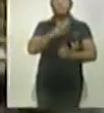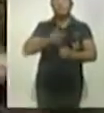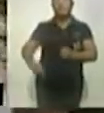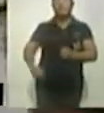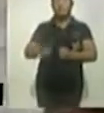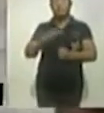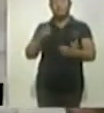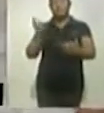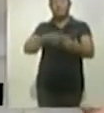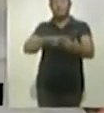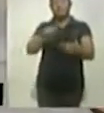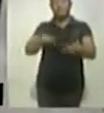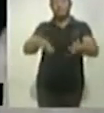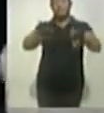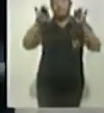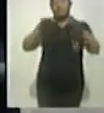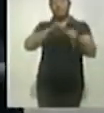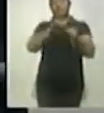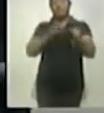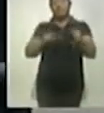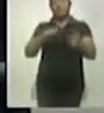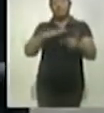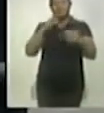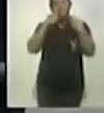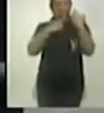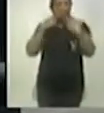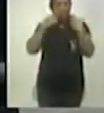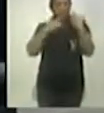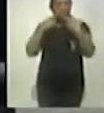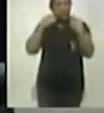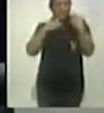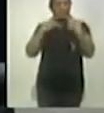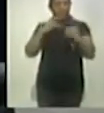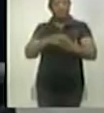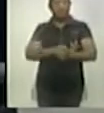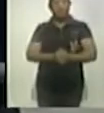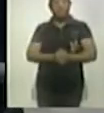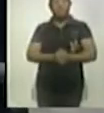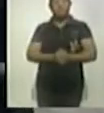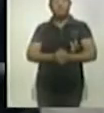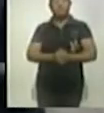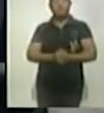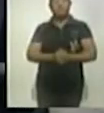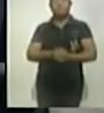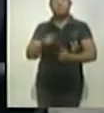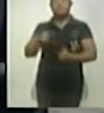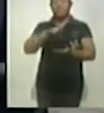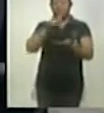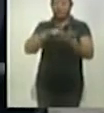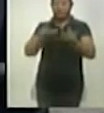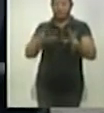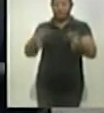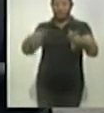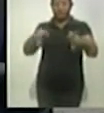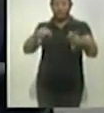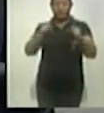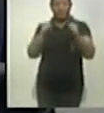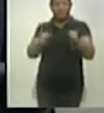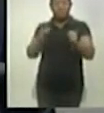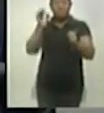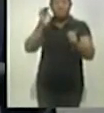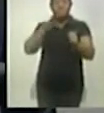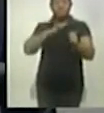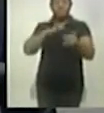Palacio Nacional, donde se realizan los eventos y ceremonias protocolarias, y es además una de las zonas de seguridad de Palacio Nacional en caso de sismo.